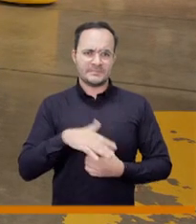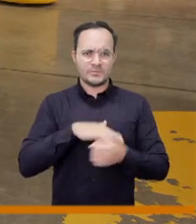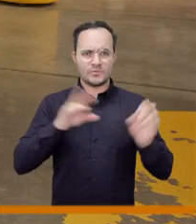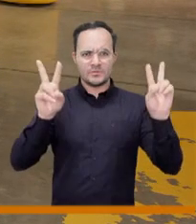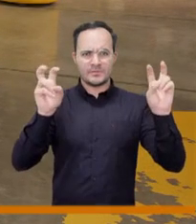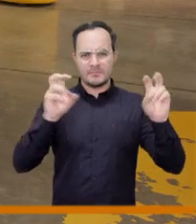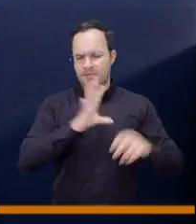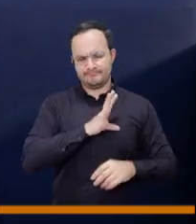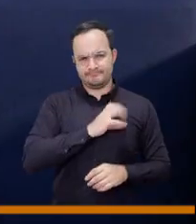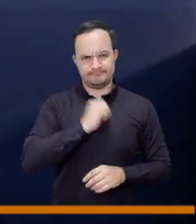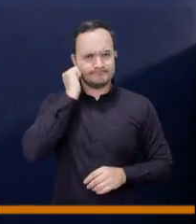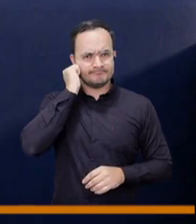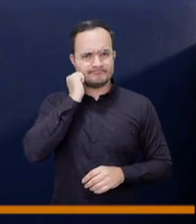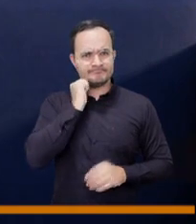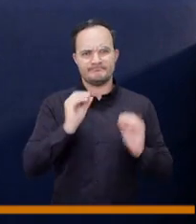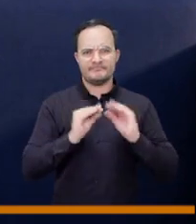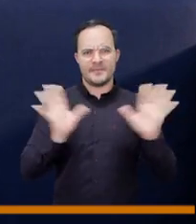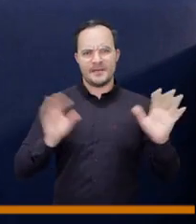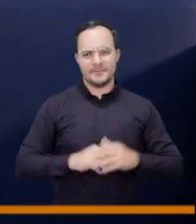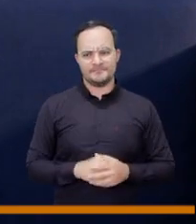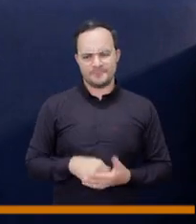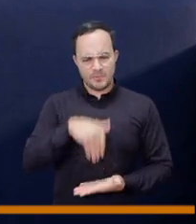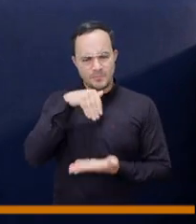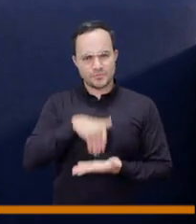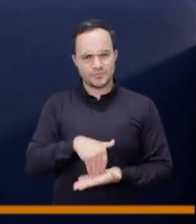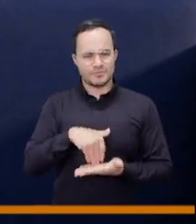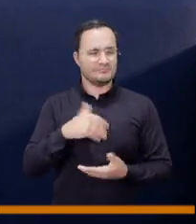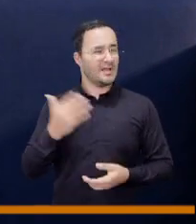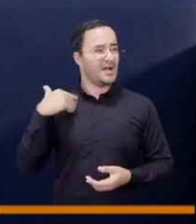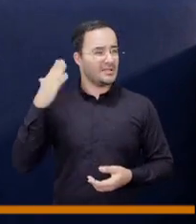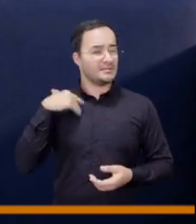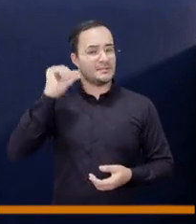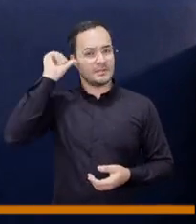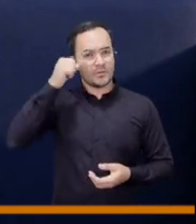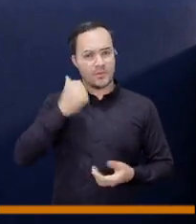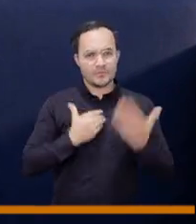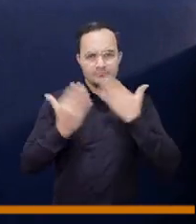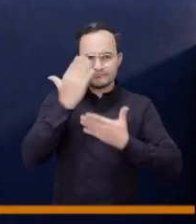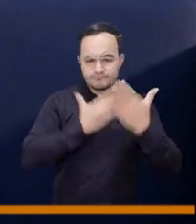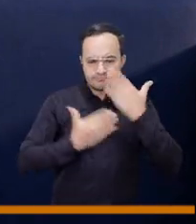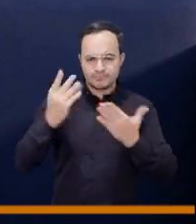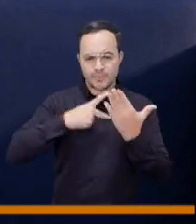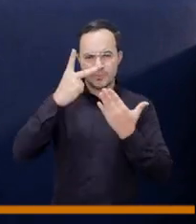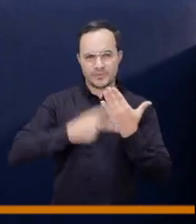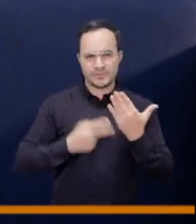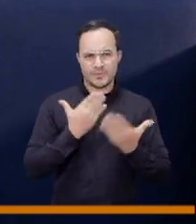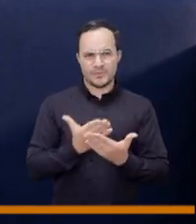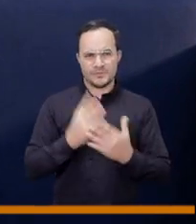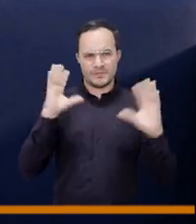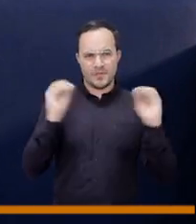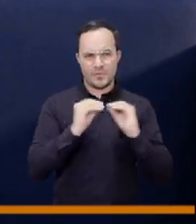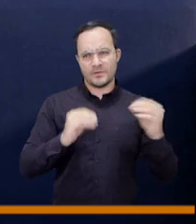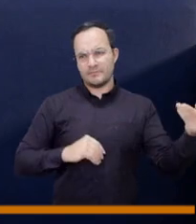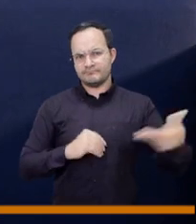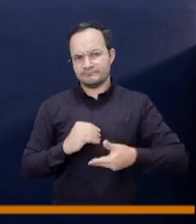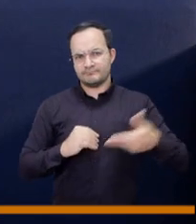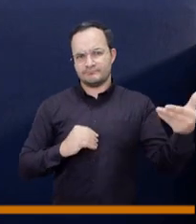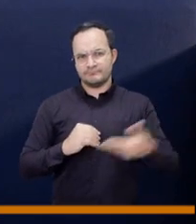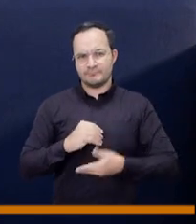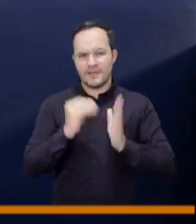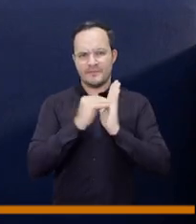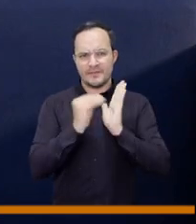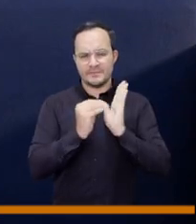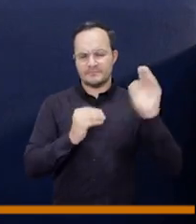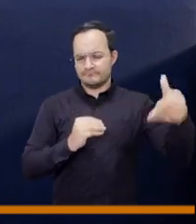verdad que es un tema bastante triste para la ciudad mi posición en nuestra posición siempre ha sido desde que estudiamos este